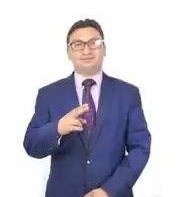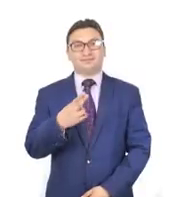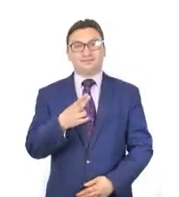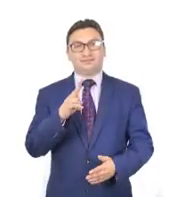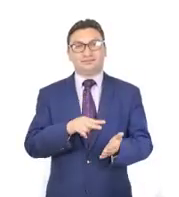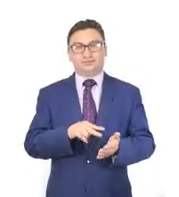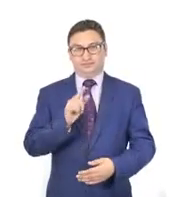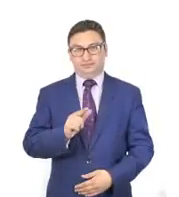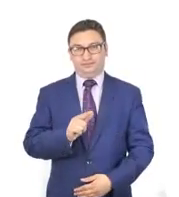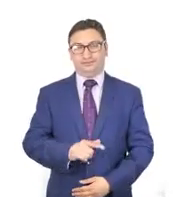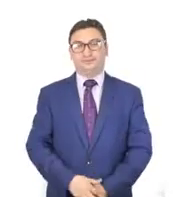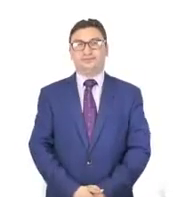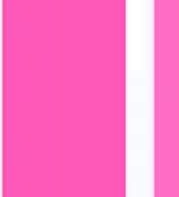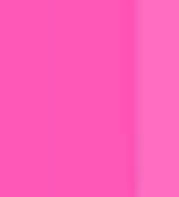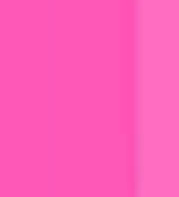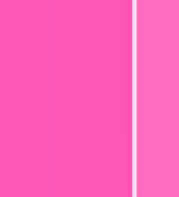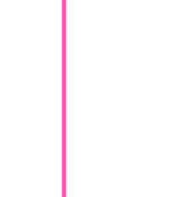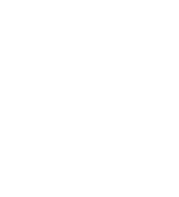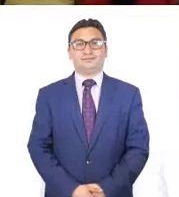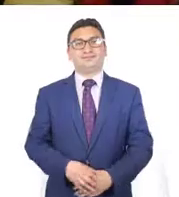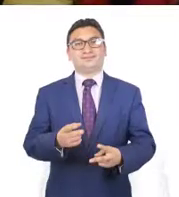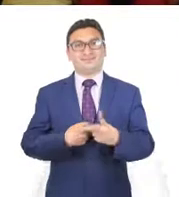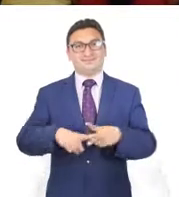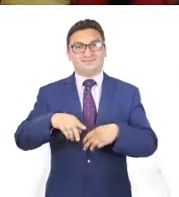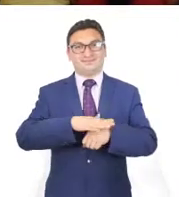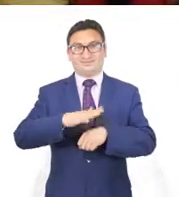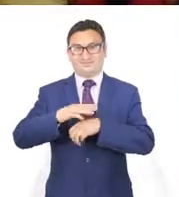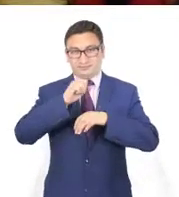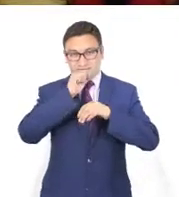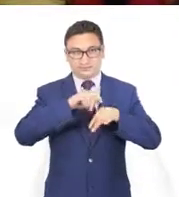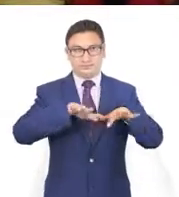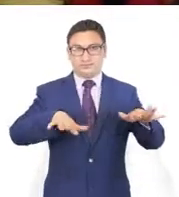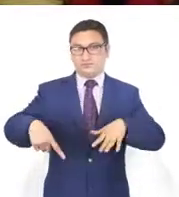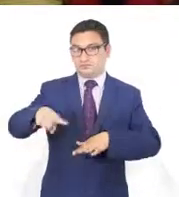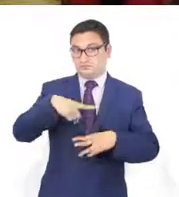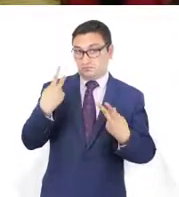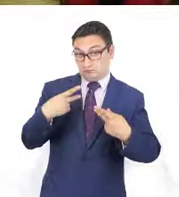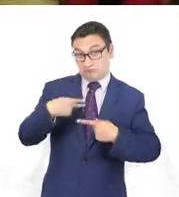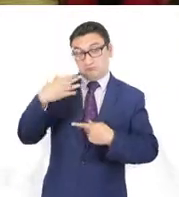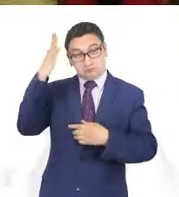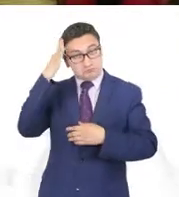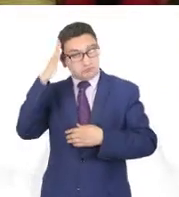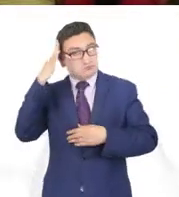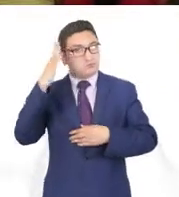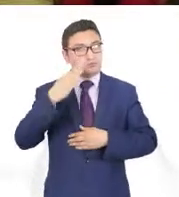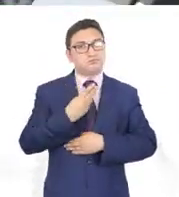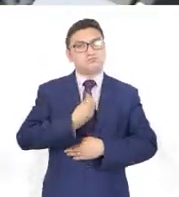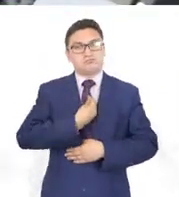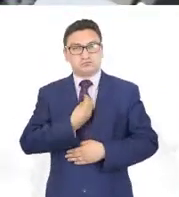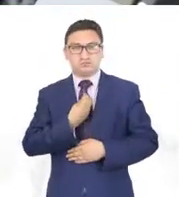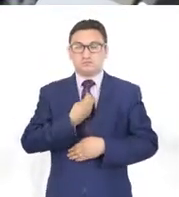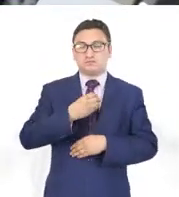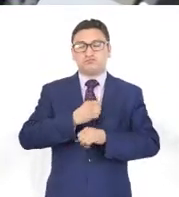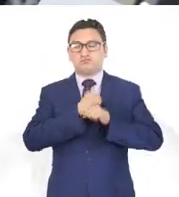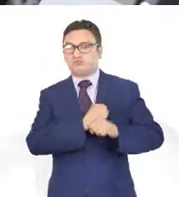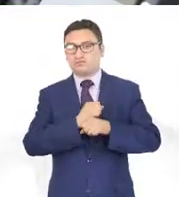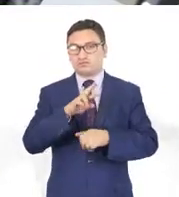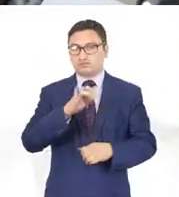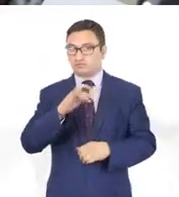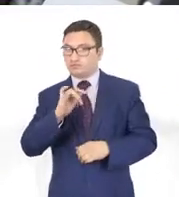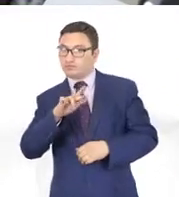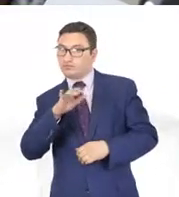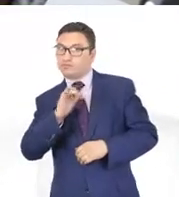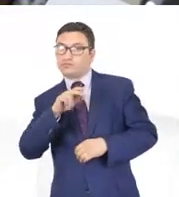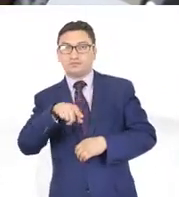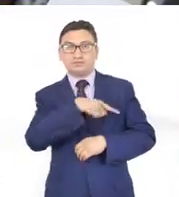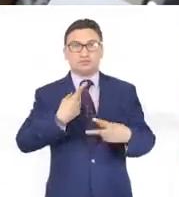Noviembre 2017 Se da inicio a la campaña Líderes Promotores de Resiliencia para capacitar a más de